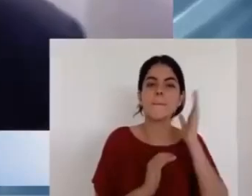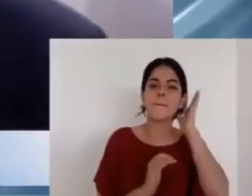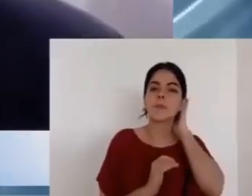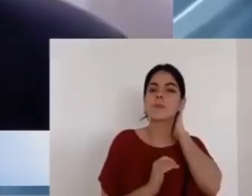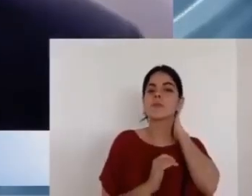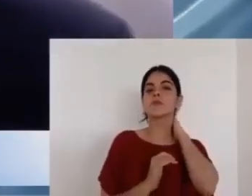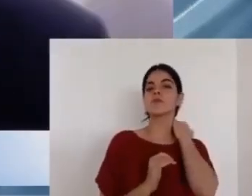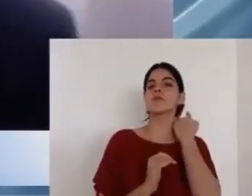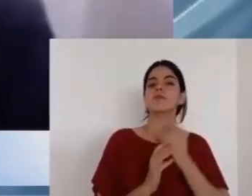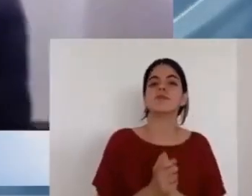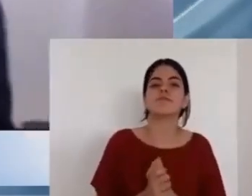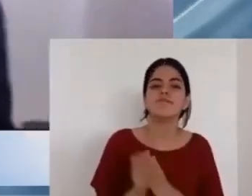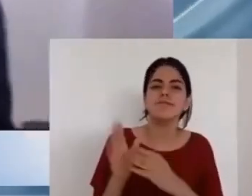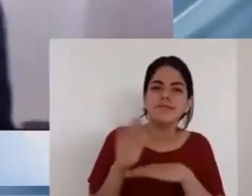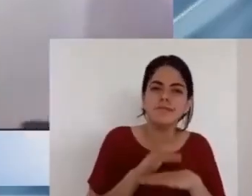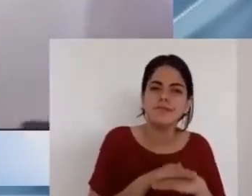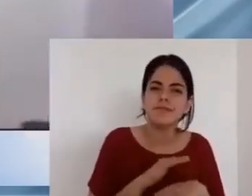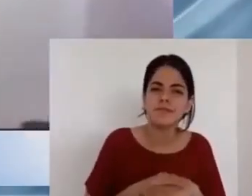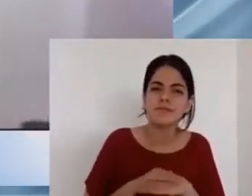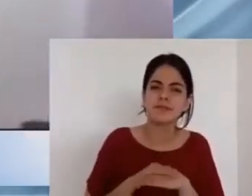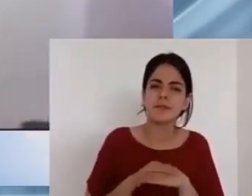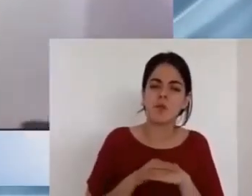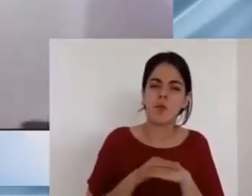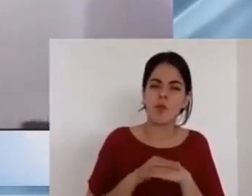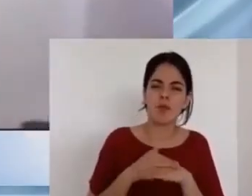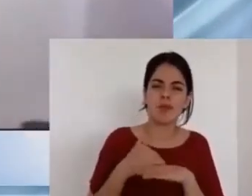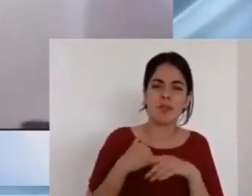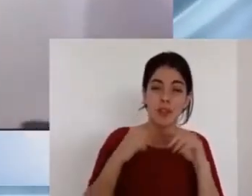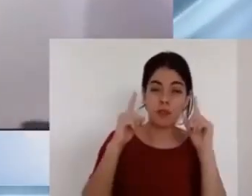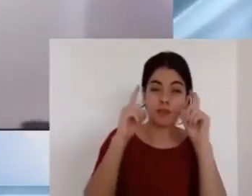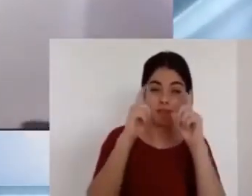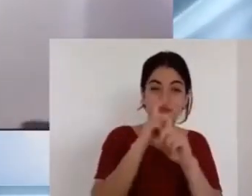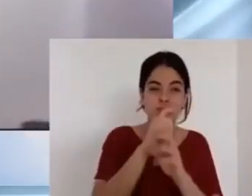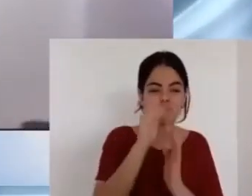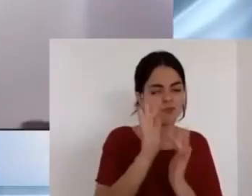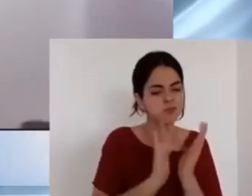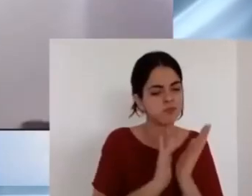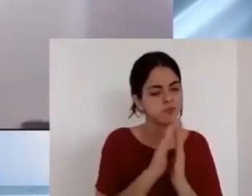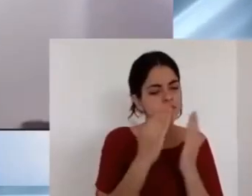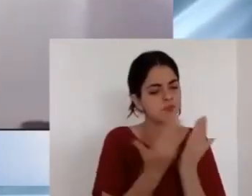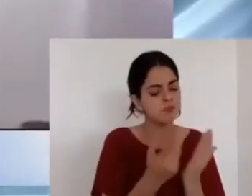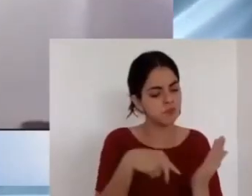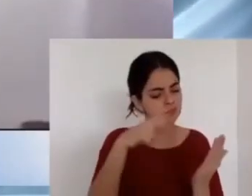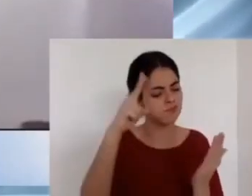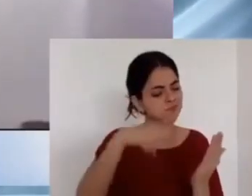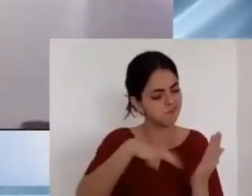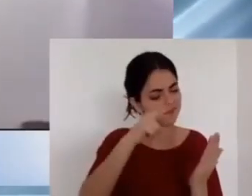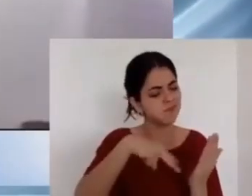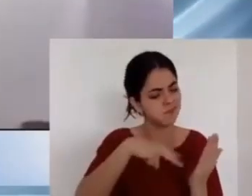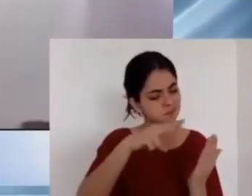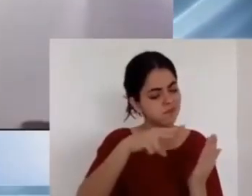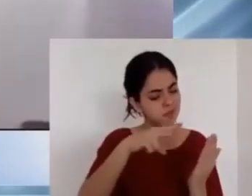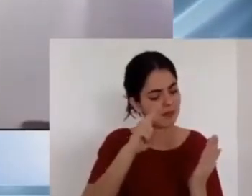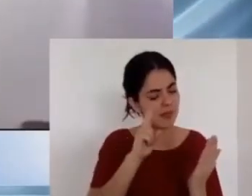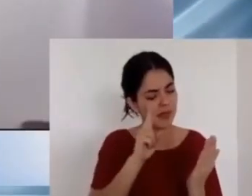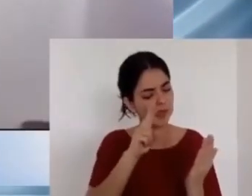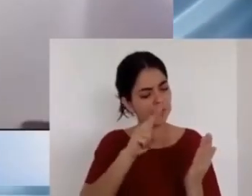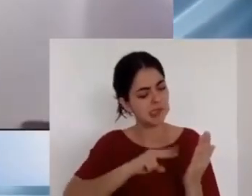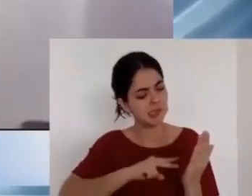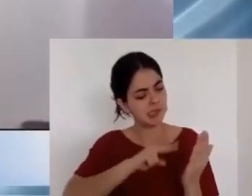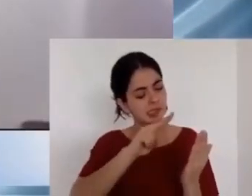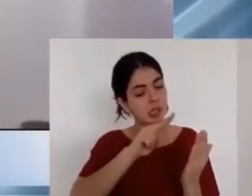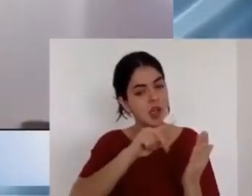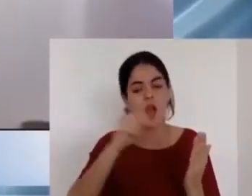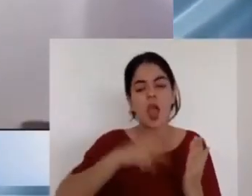cuando tomé este pasaje de la Escritura y lo leí detenidamente?